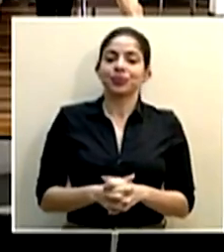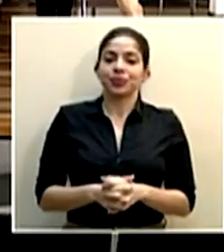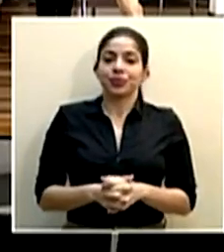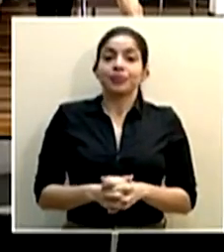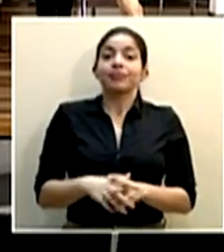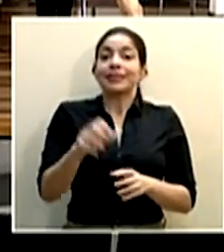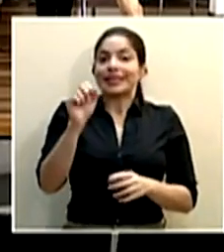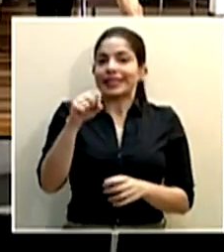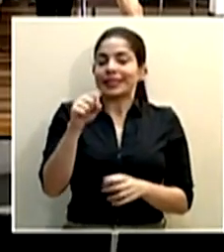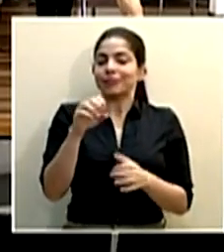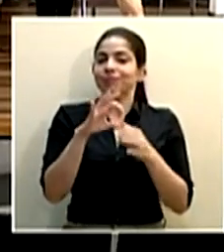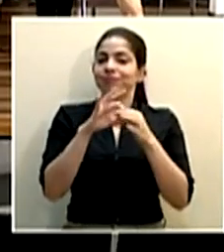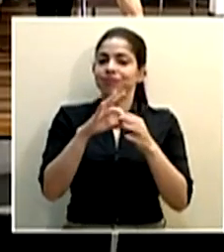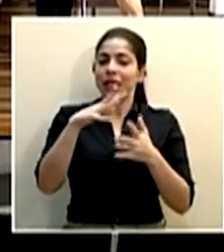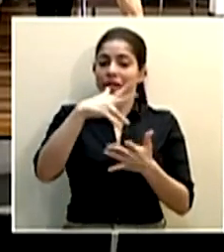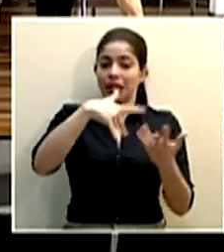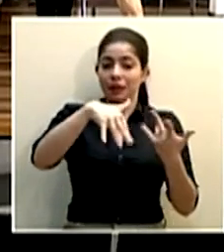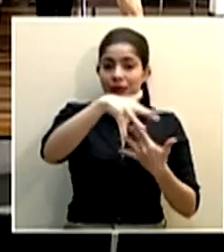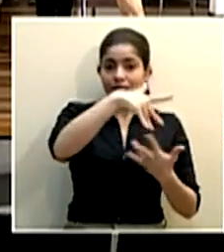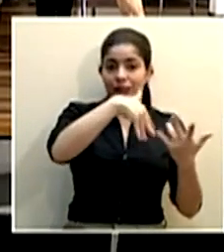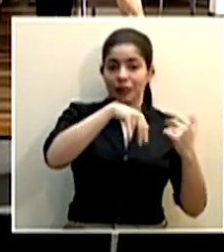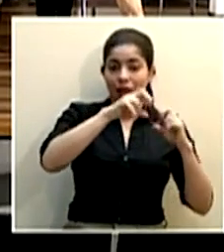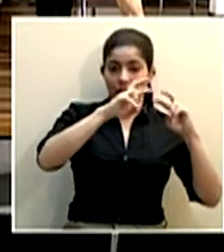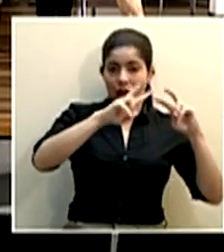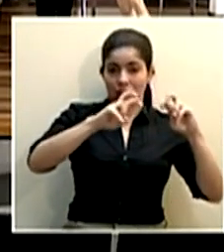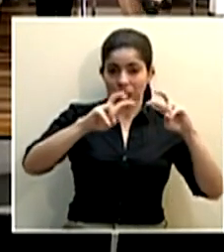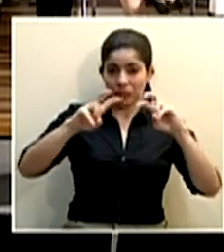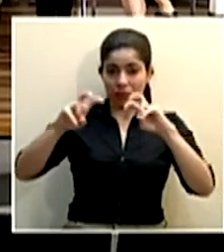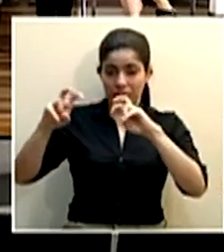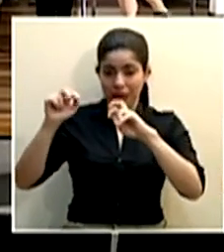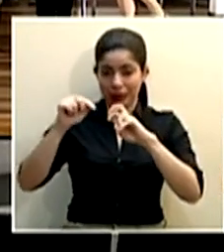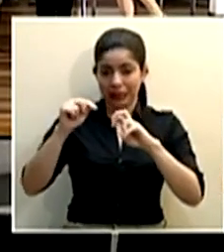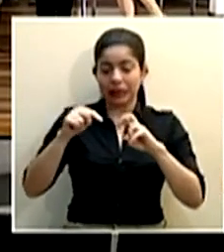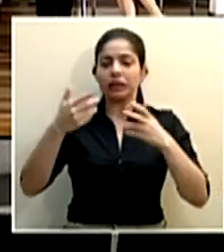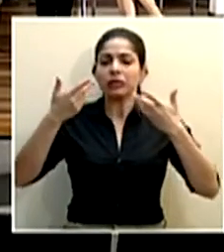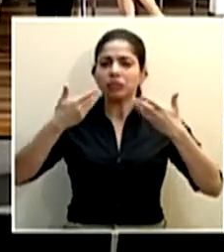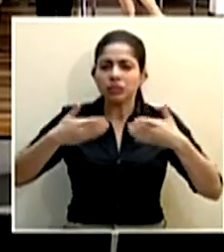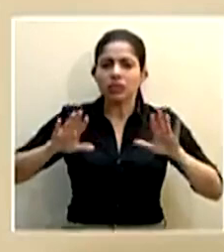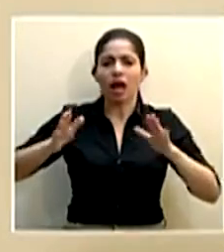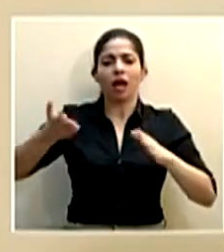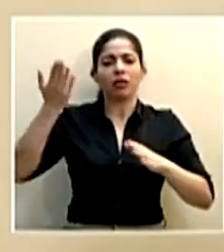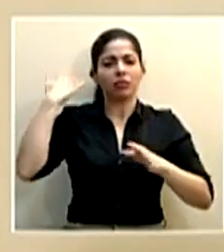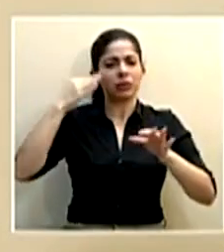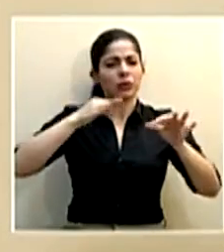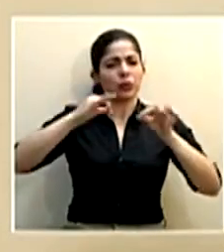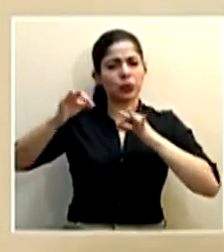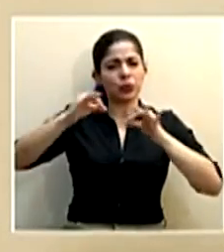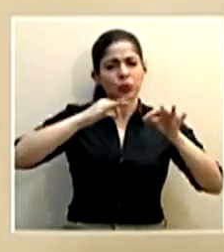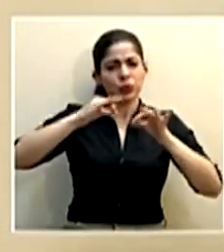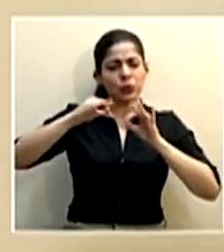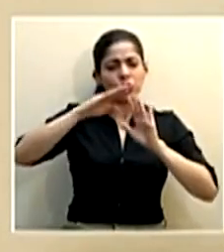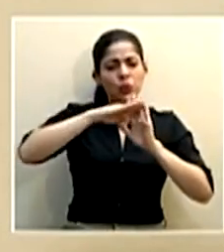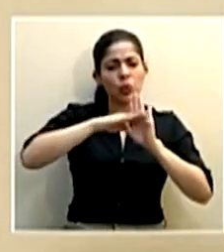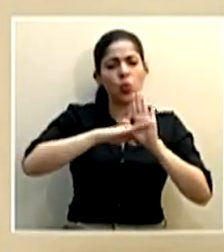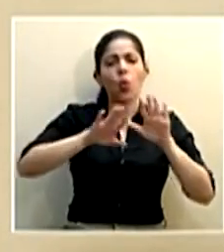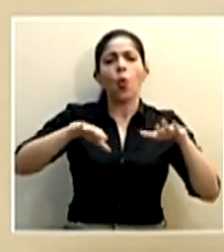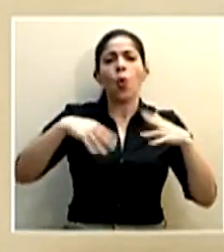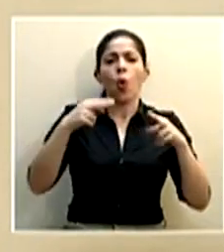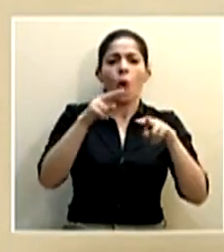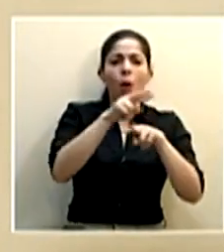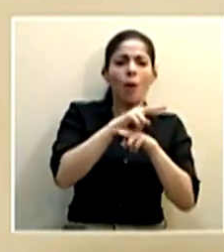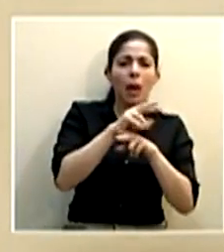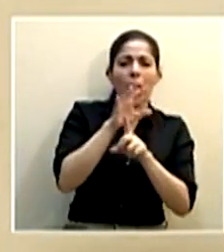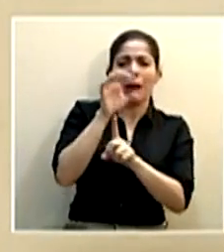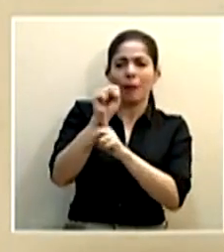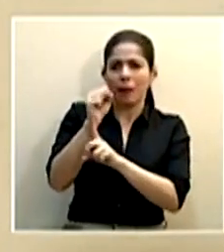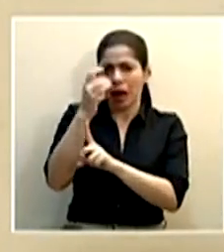Sí, con respecto a la dinámica de las pruebas ya hemos explicado ampliamente todos los mecanismos de vigilancia y captación de casos que